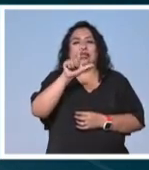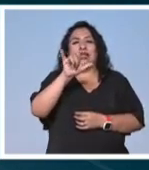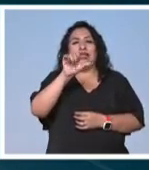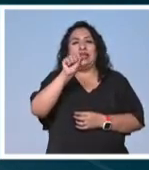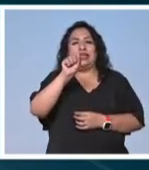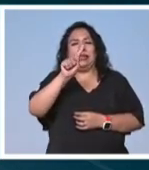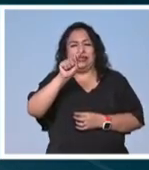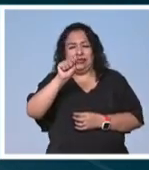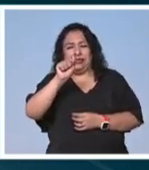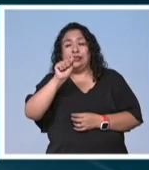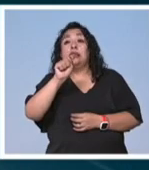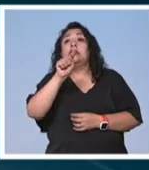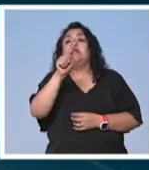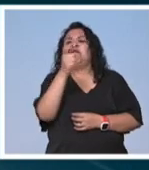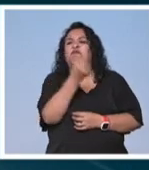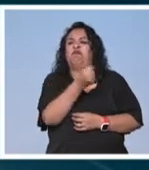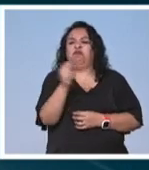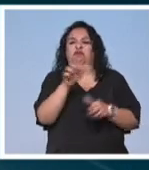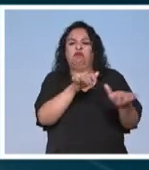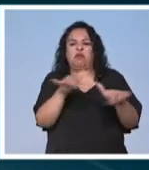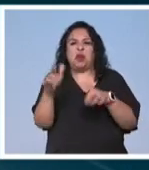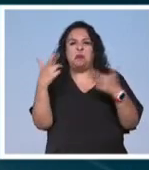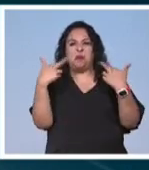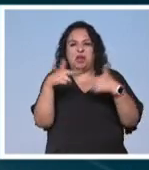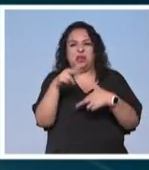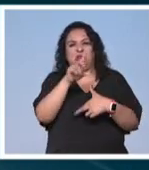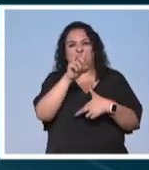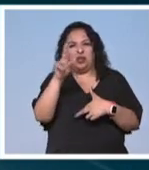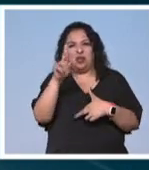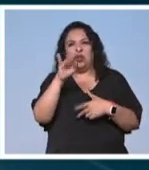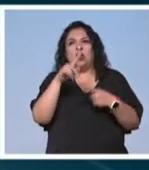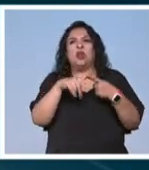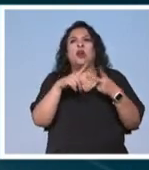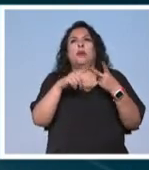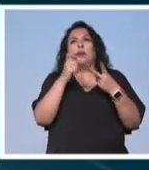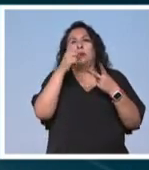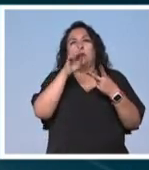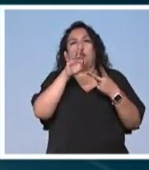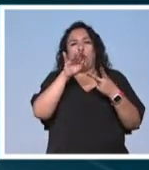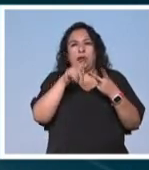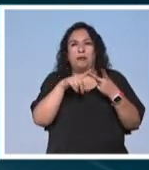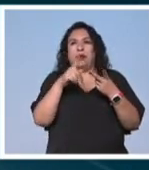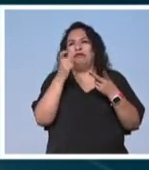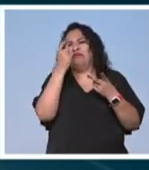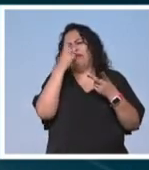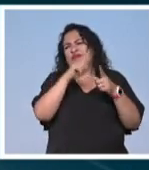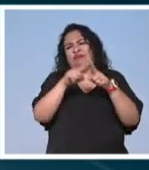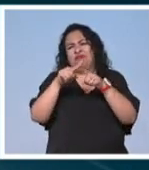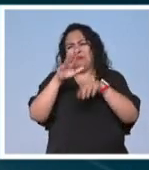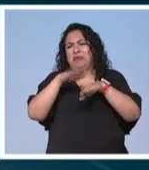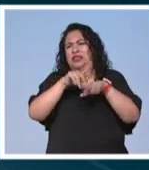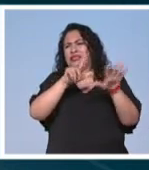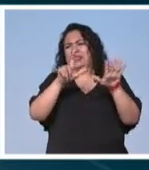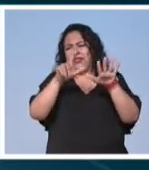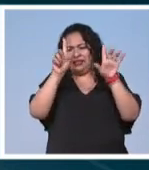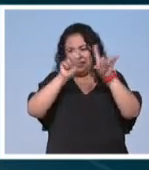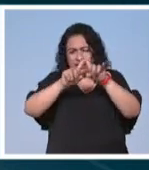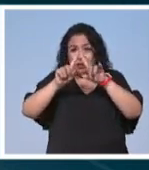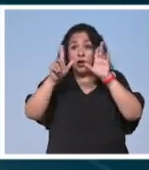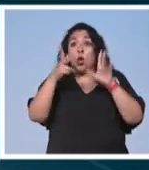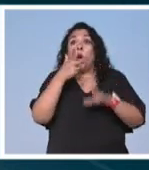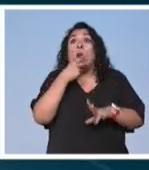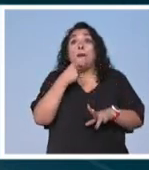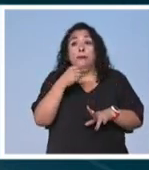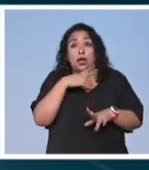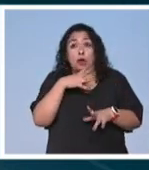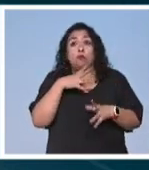gran pianista extraordinario profesor director de orquesta creador del poema sinfónico autor de más de 700 obras un hombre